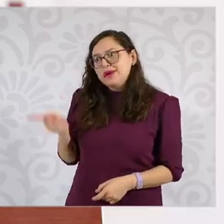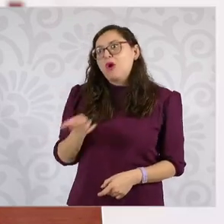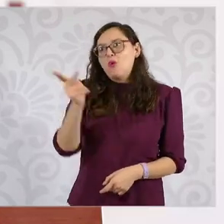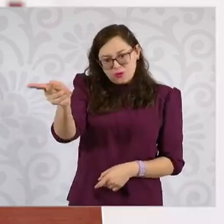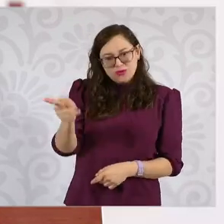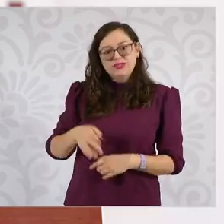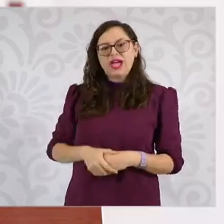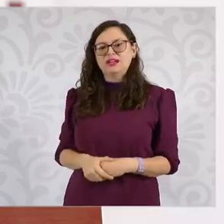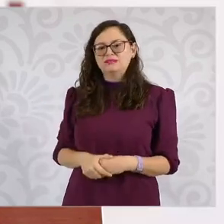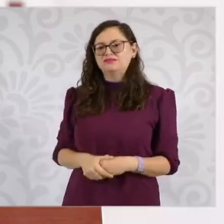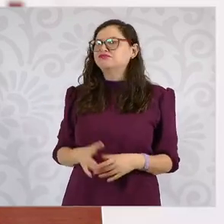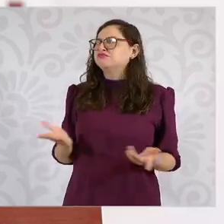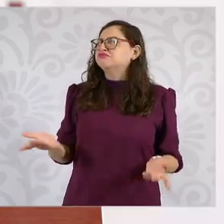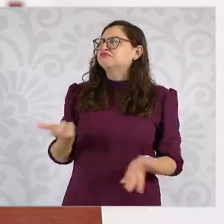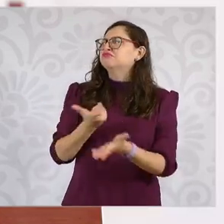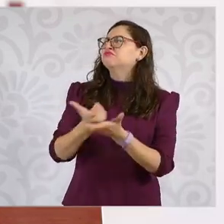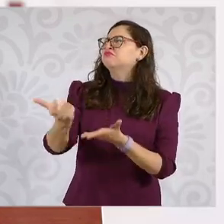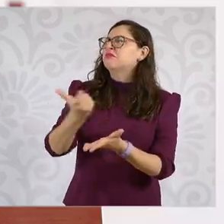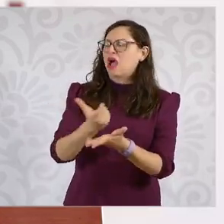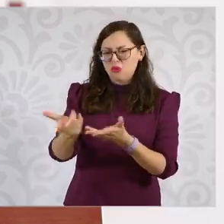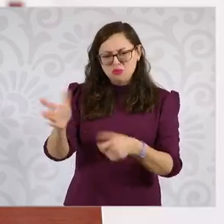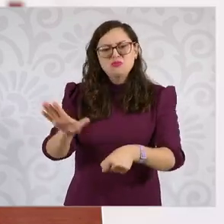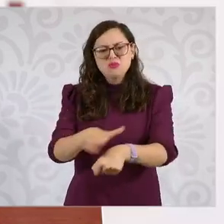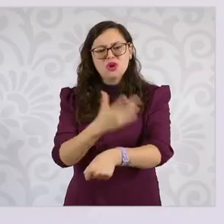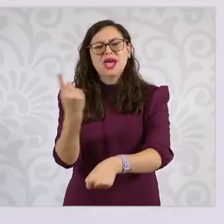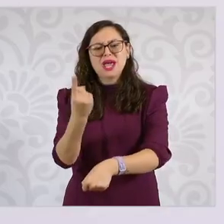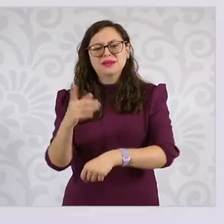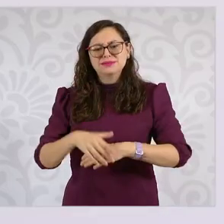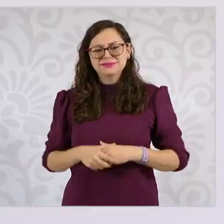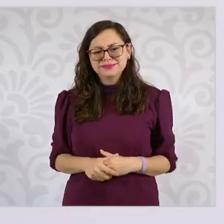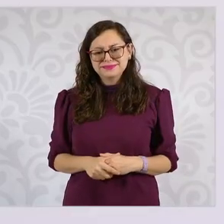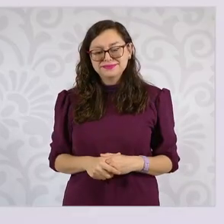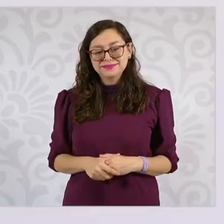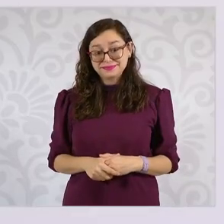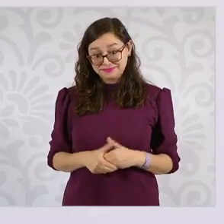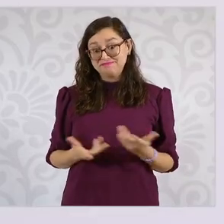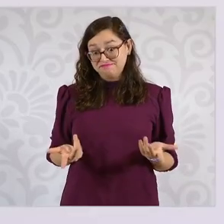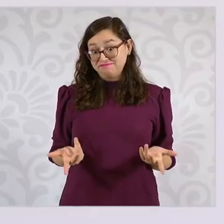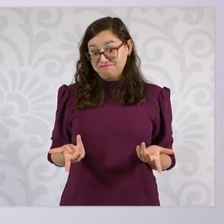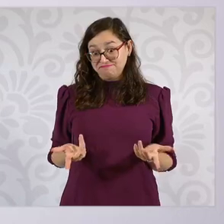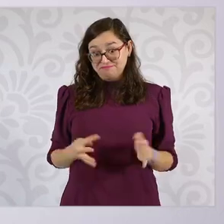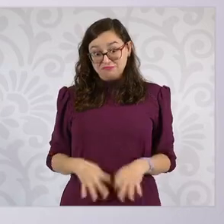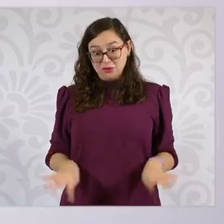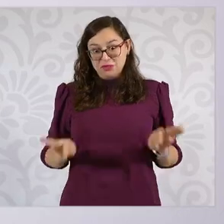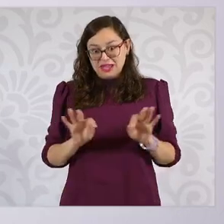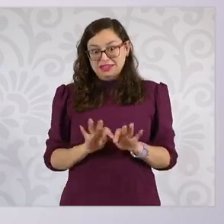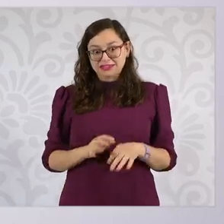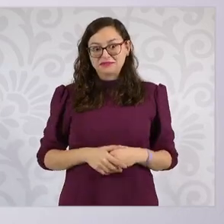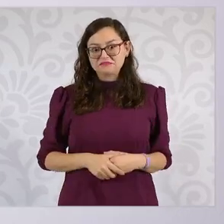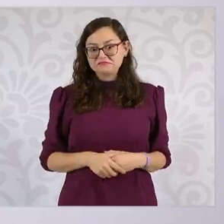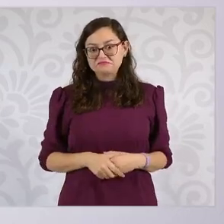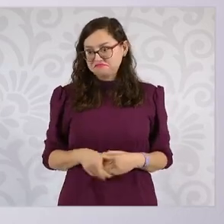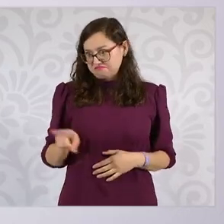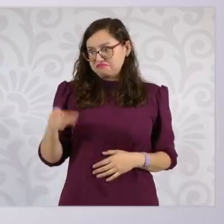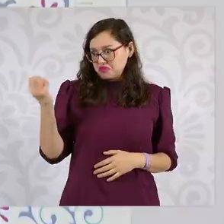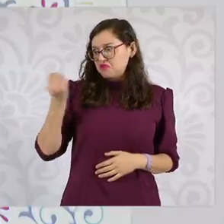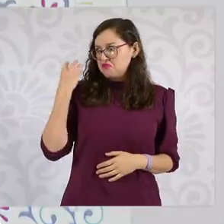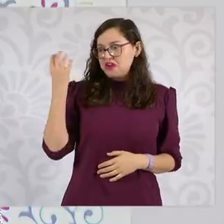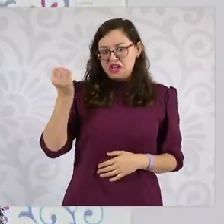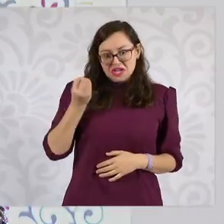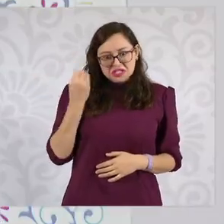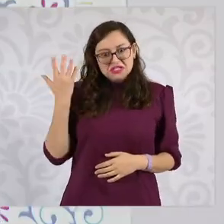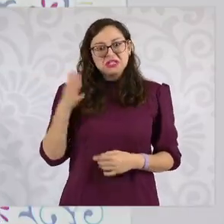de los impuestos de las mexicanas y mexicanos. Entonces, valdría la pena que lo explicaran, pero están en su derecho de